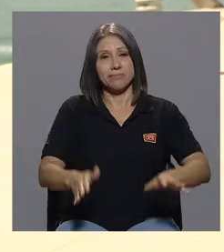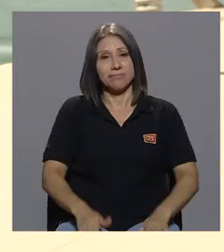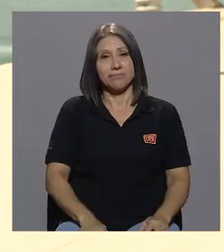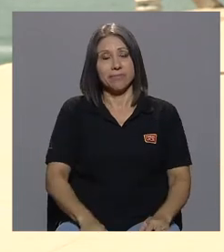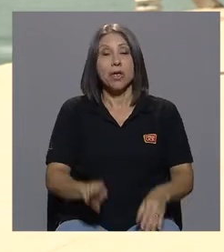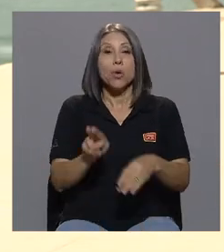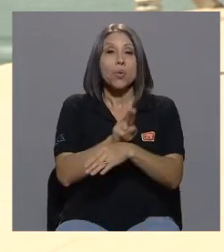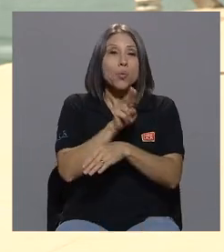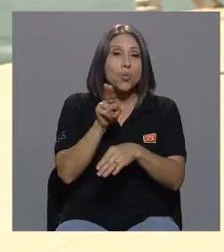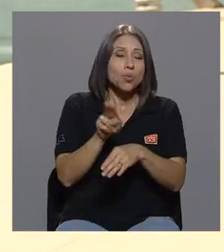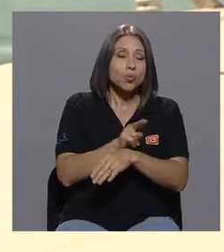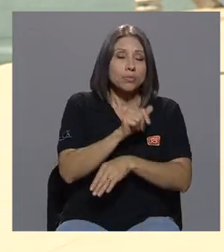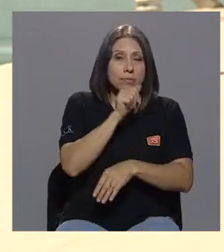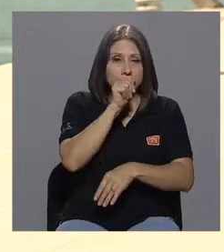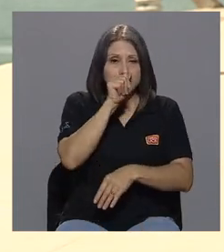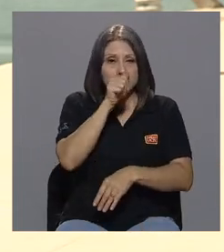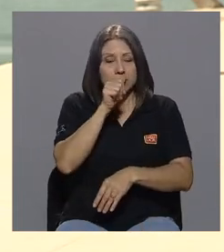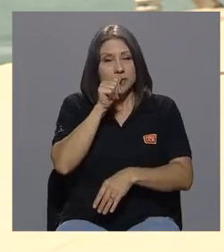drogas.